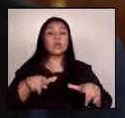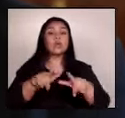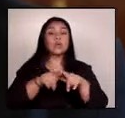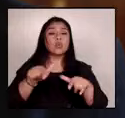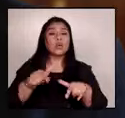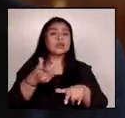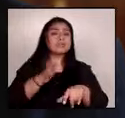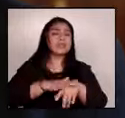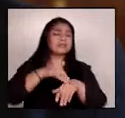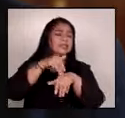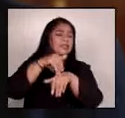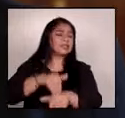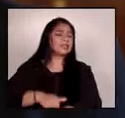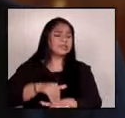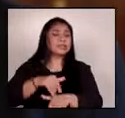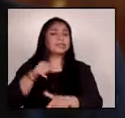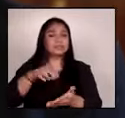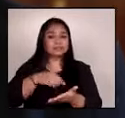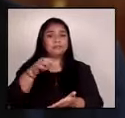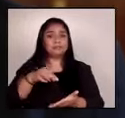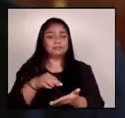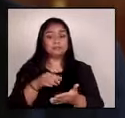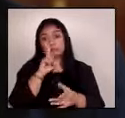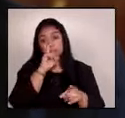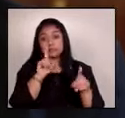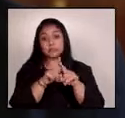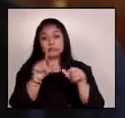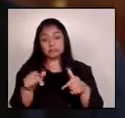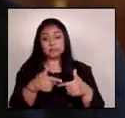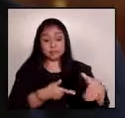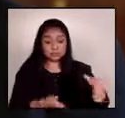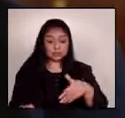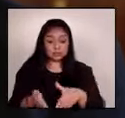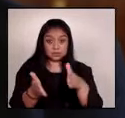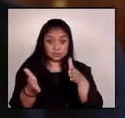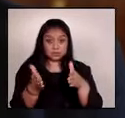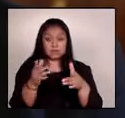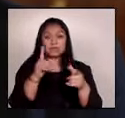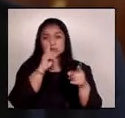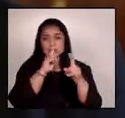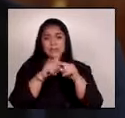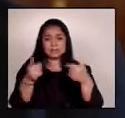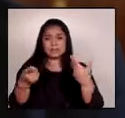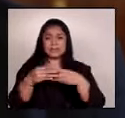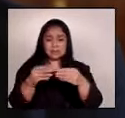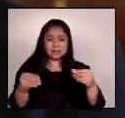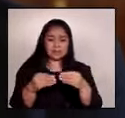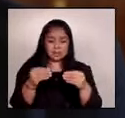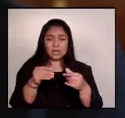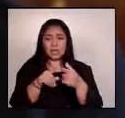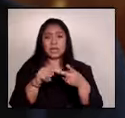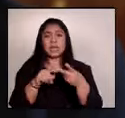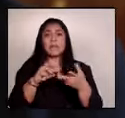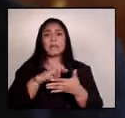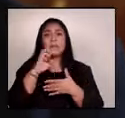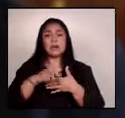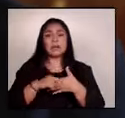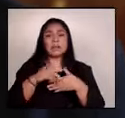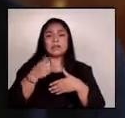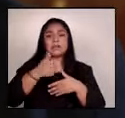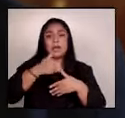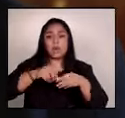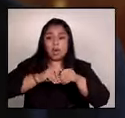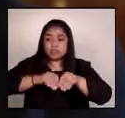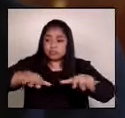olvidadas del país, incluyendo carreteras secundarias y caminos rurales, programas de riego y extensión